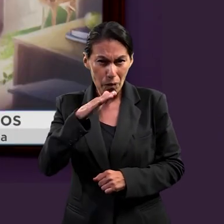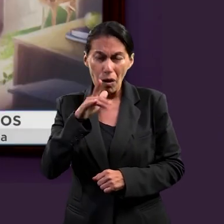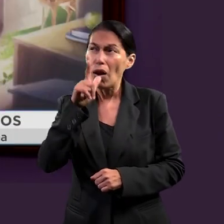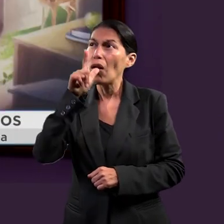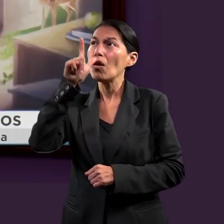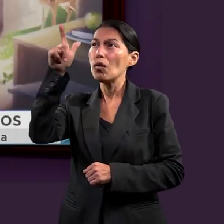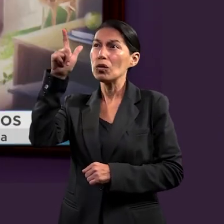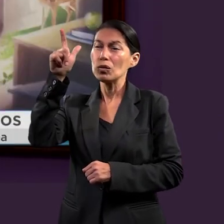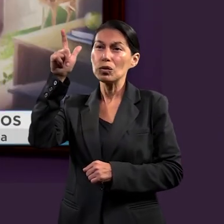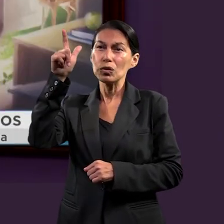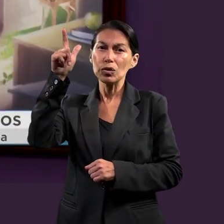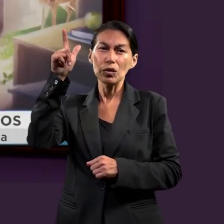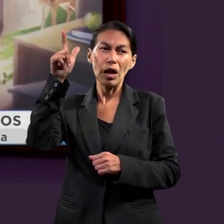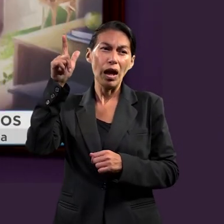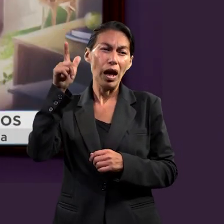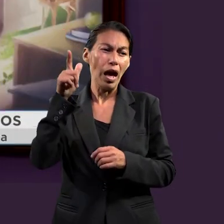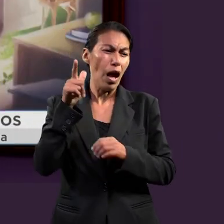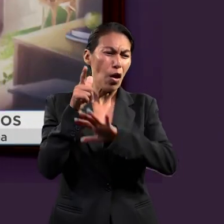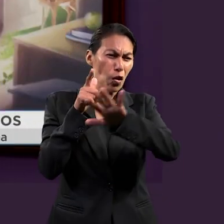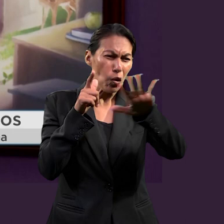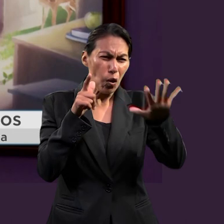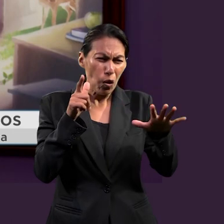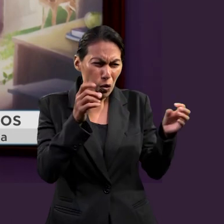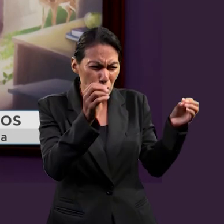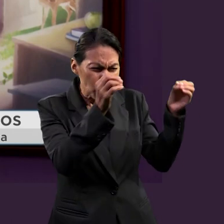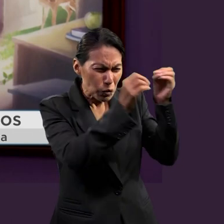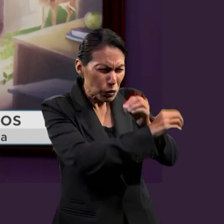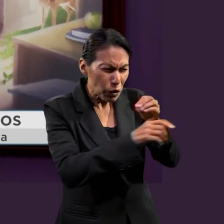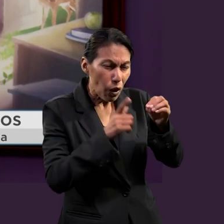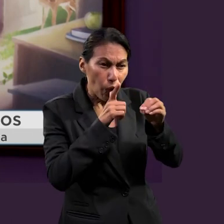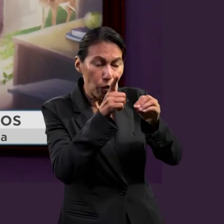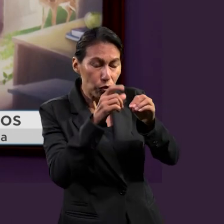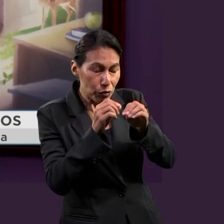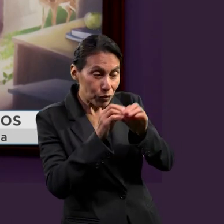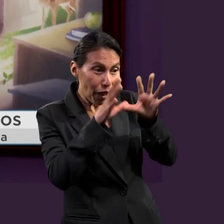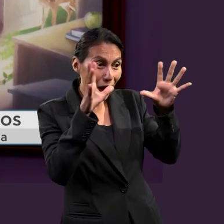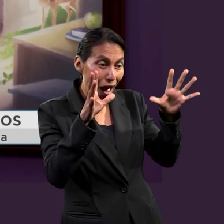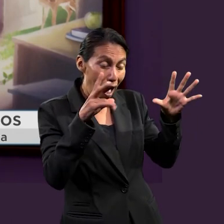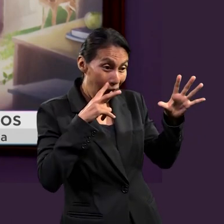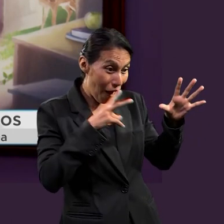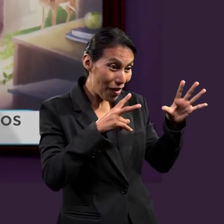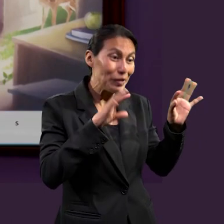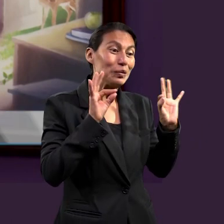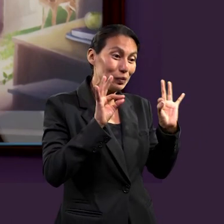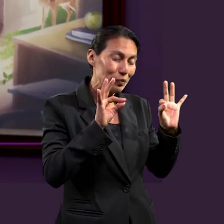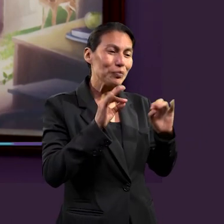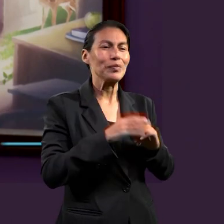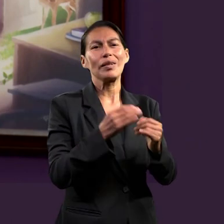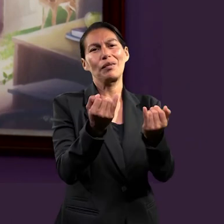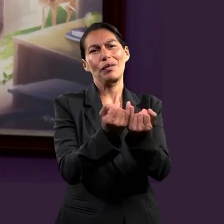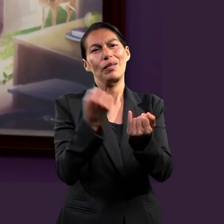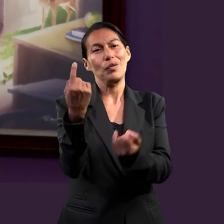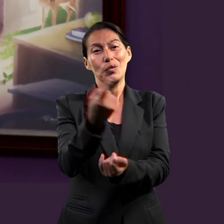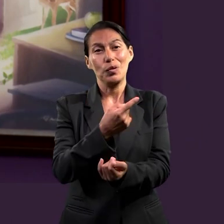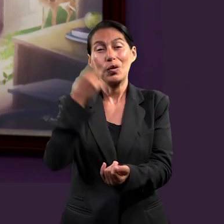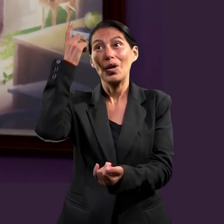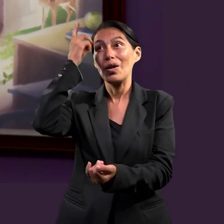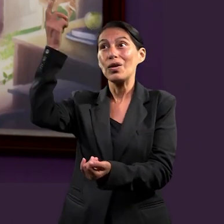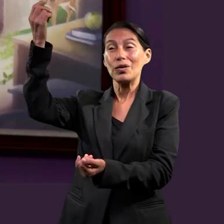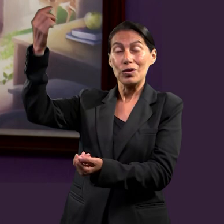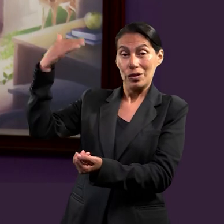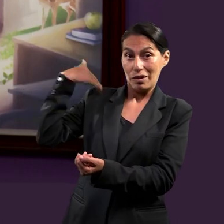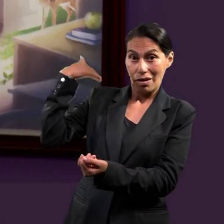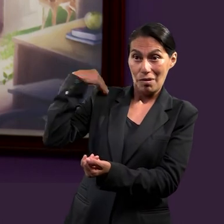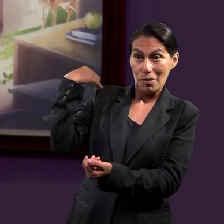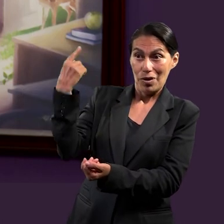la luz expone lo que está inteneable, ¿cierto? Y nosotros somos llamados a ser